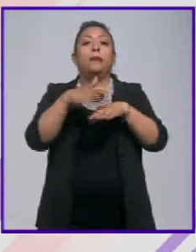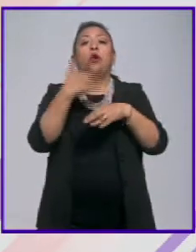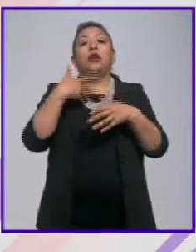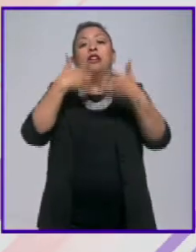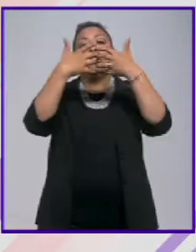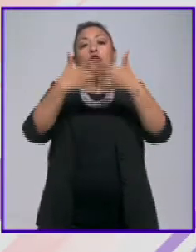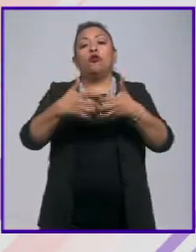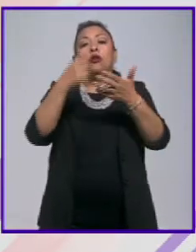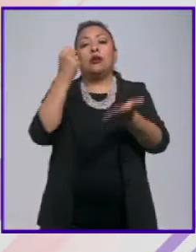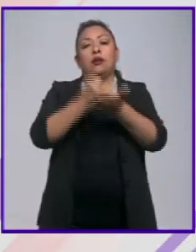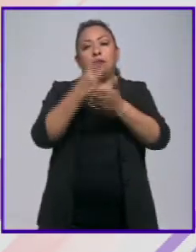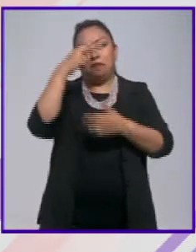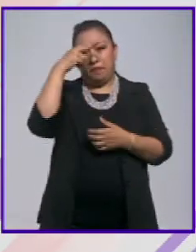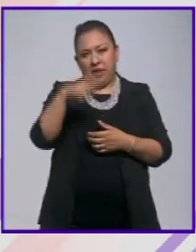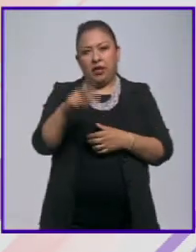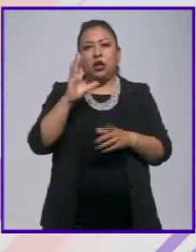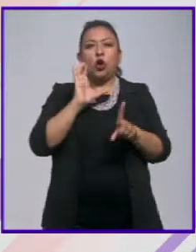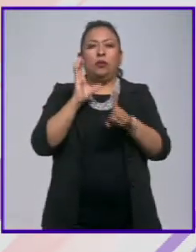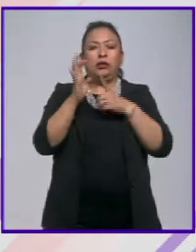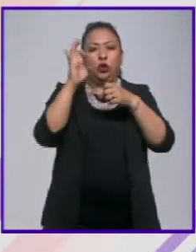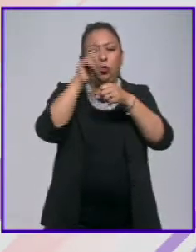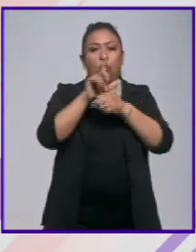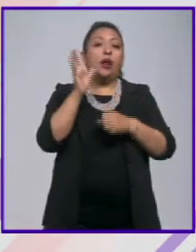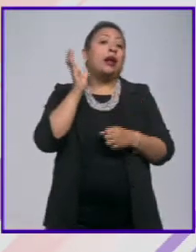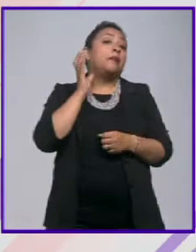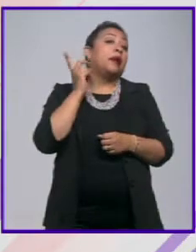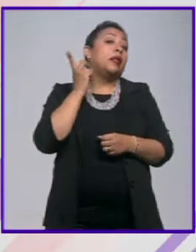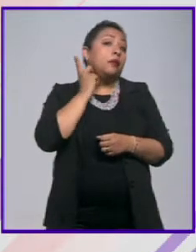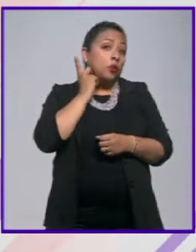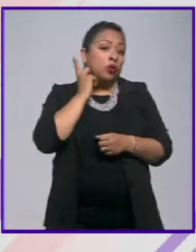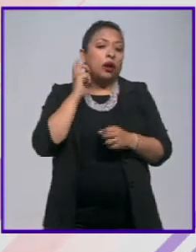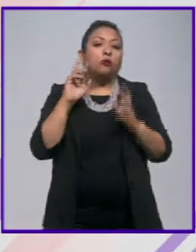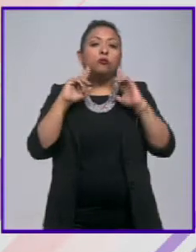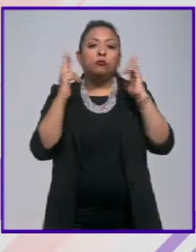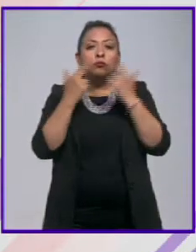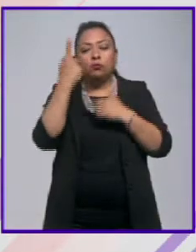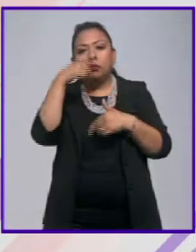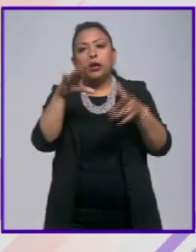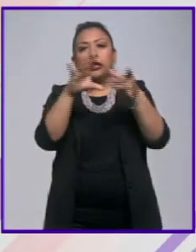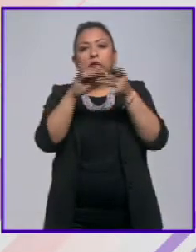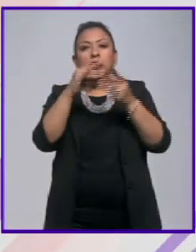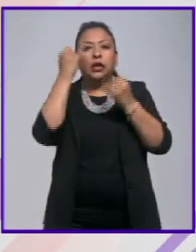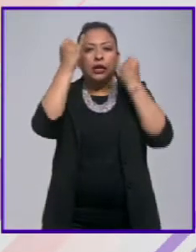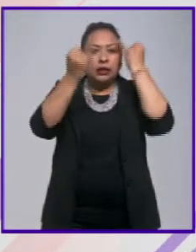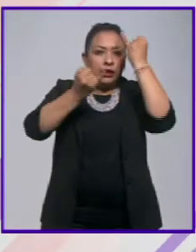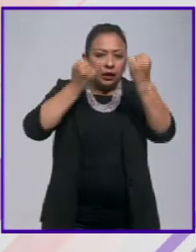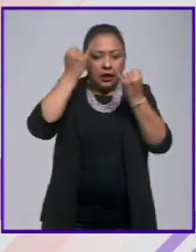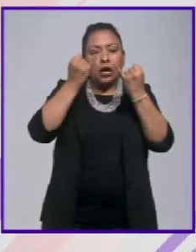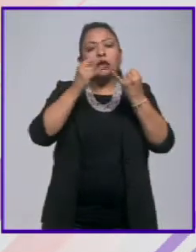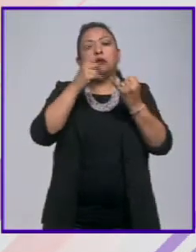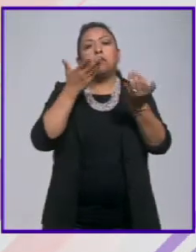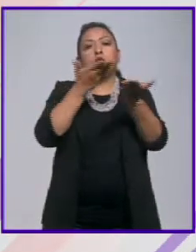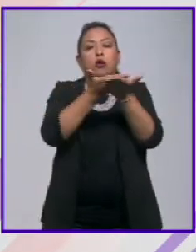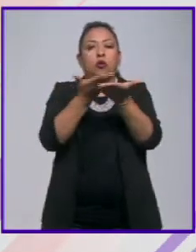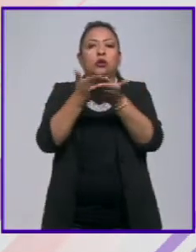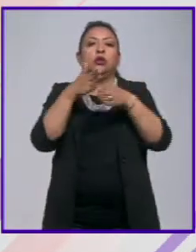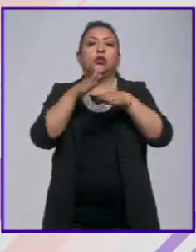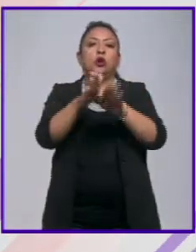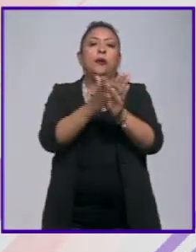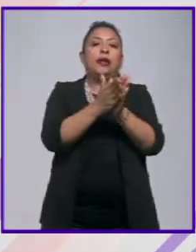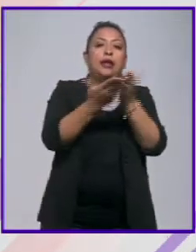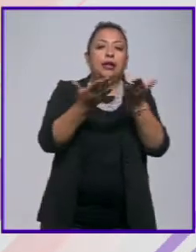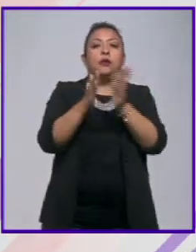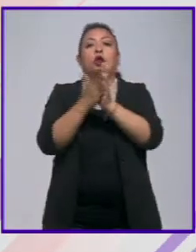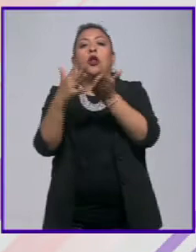industria editorial mexicana y la comisión de cultura de la Cámara de Diputados se reunieron para exponer sus ideas y propuestas en torno al libro